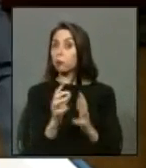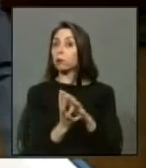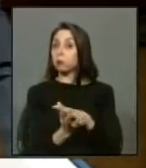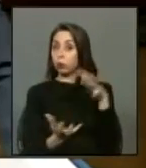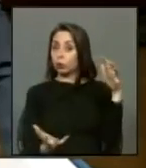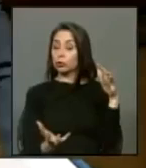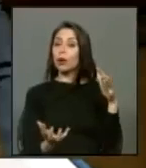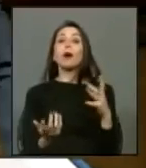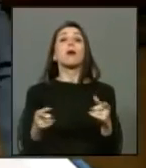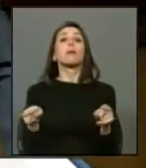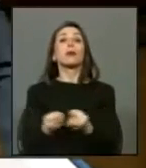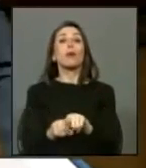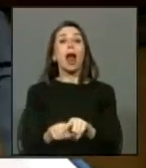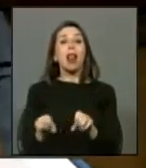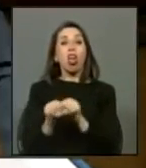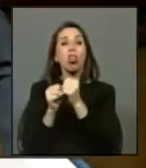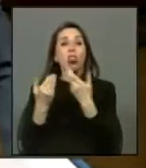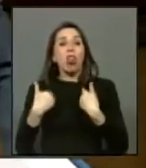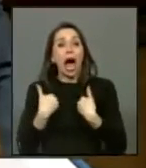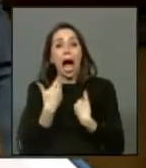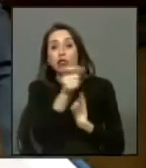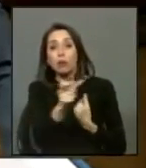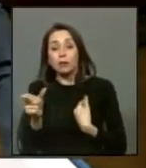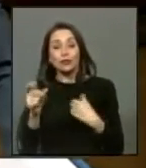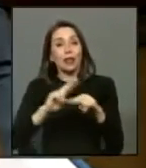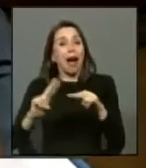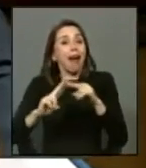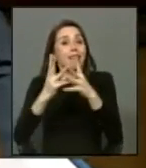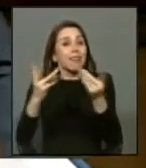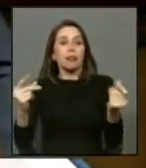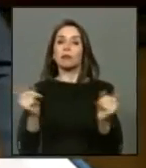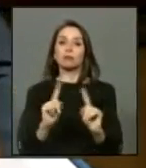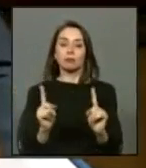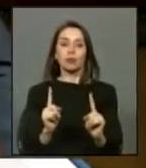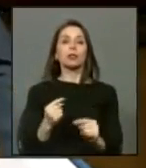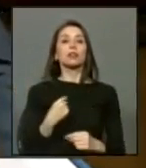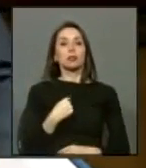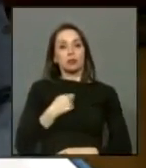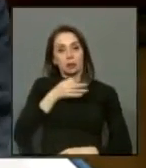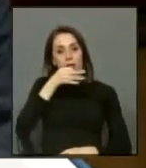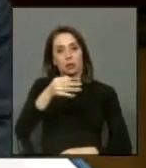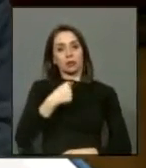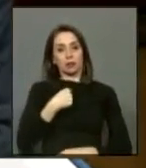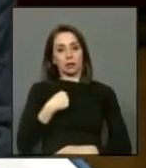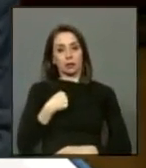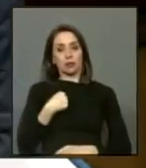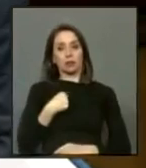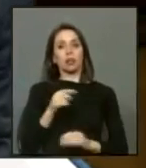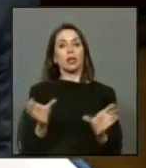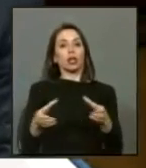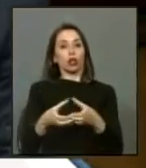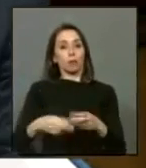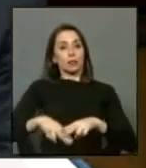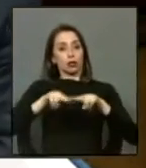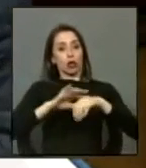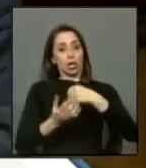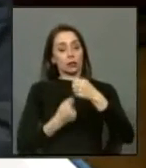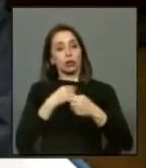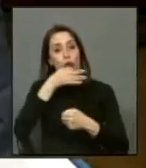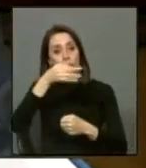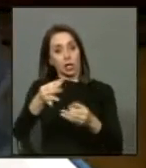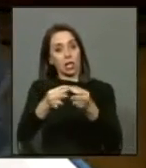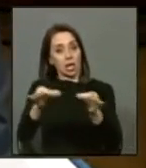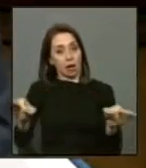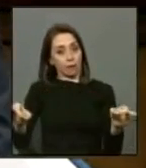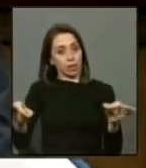no repara el daño causado. Comentario vertido por quien informa en la Comisión de Hacienda cuando